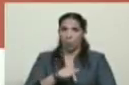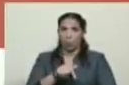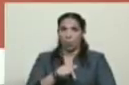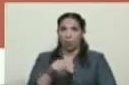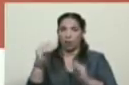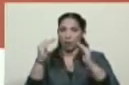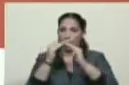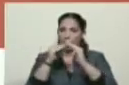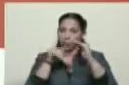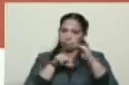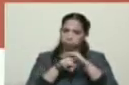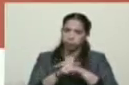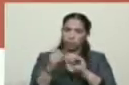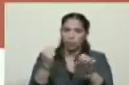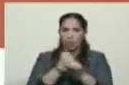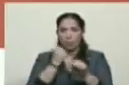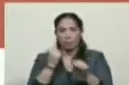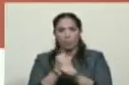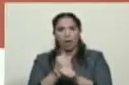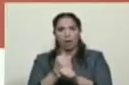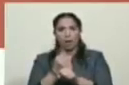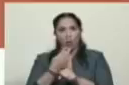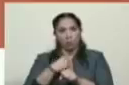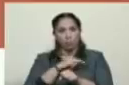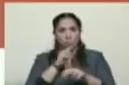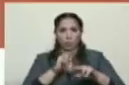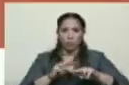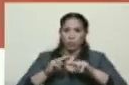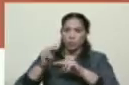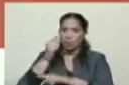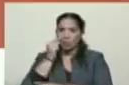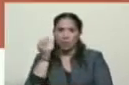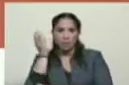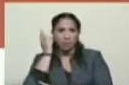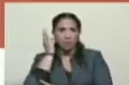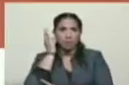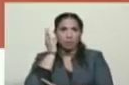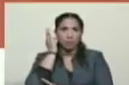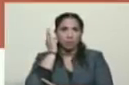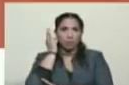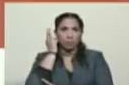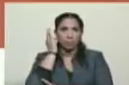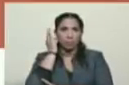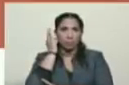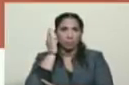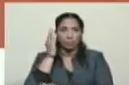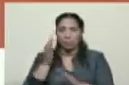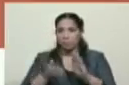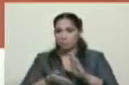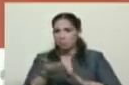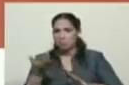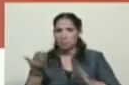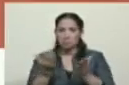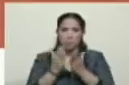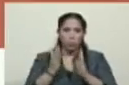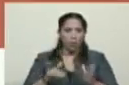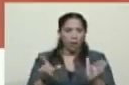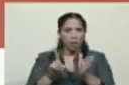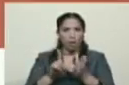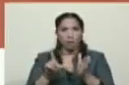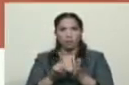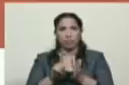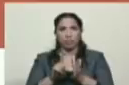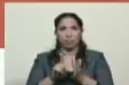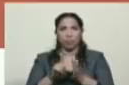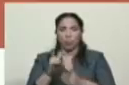hogares, en sus sitios de trabajo, nuestras niñas y nuestros niños que regresan de sus escuelas, de sus liceos, de